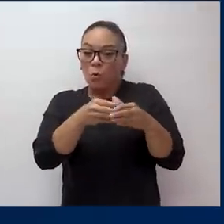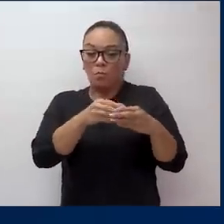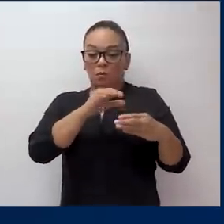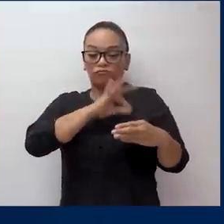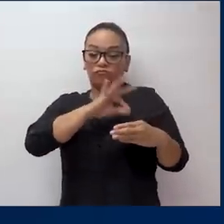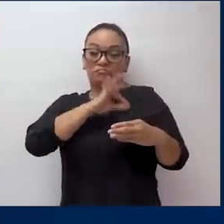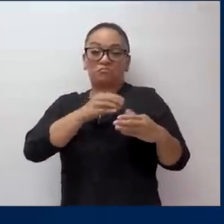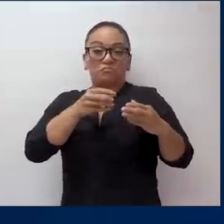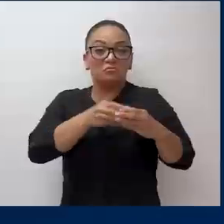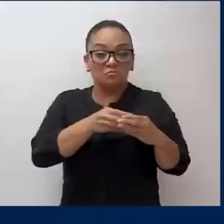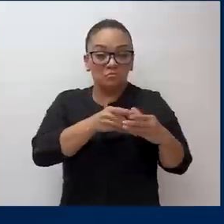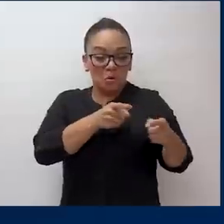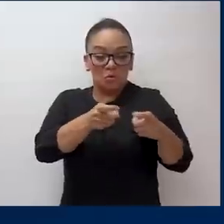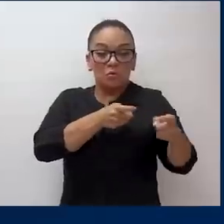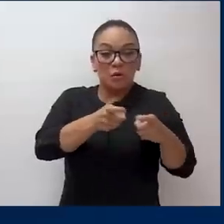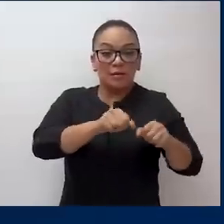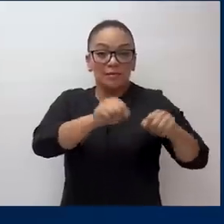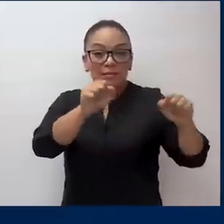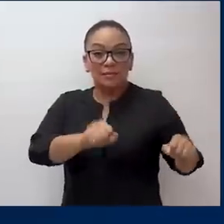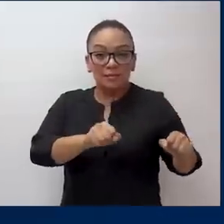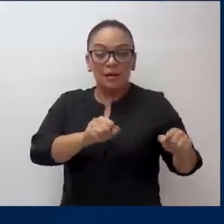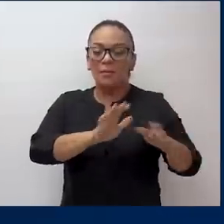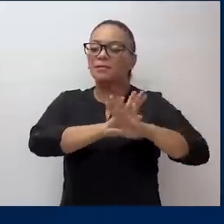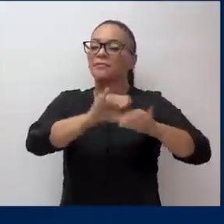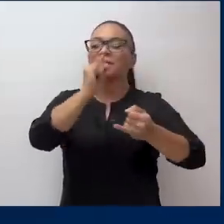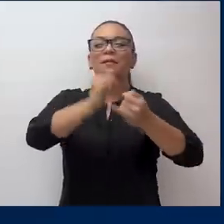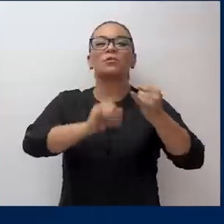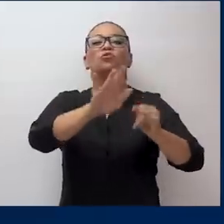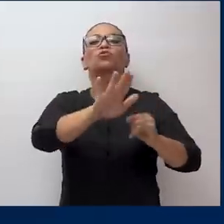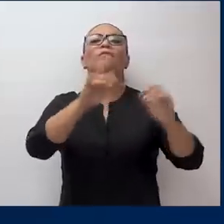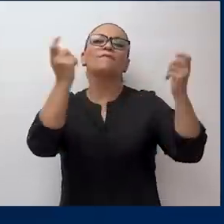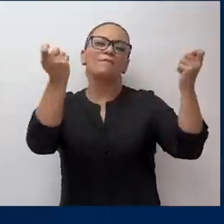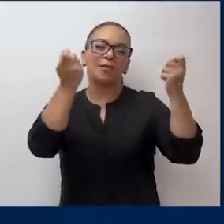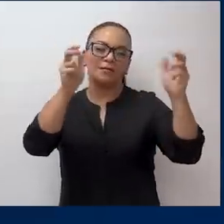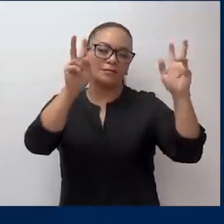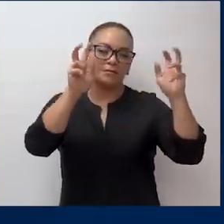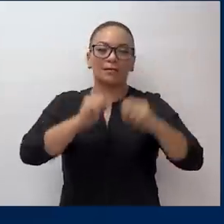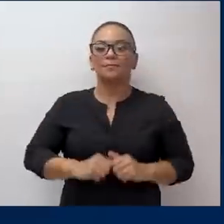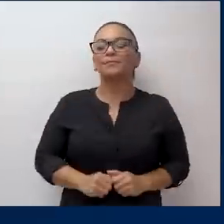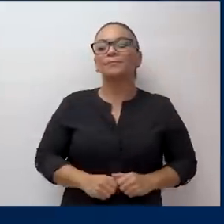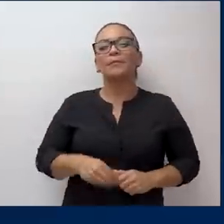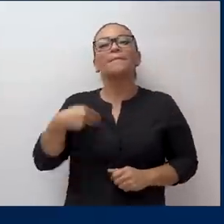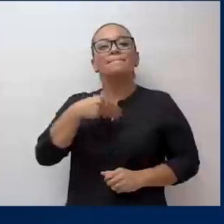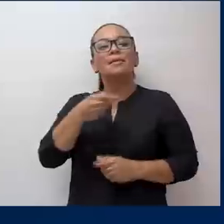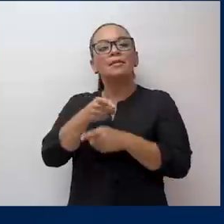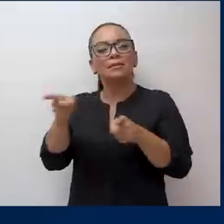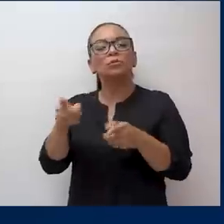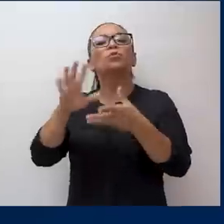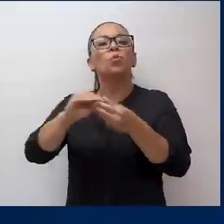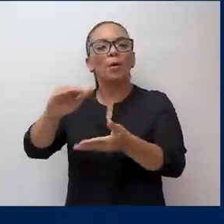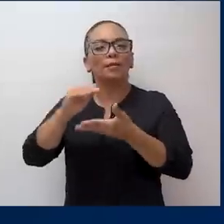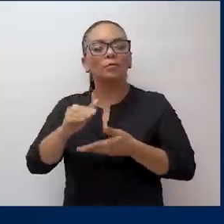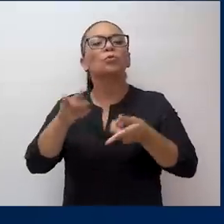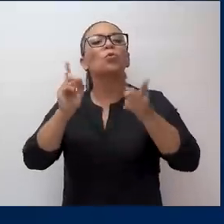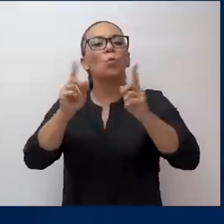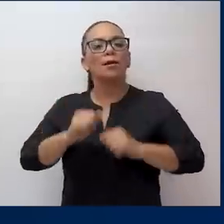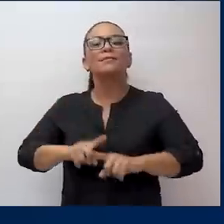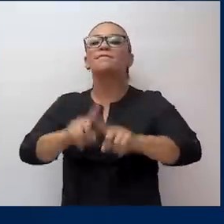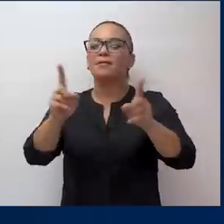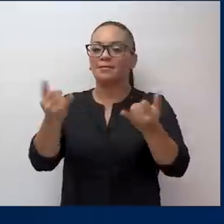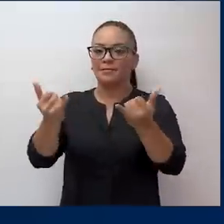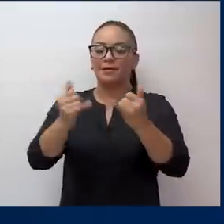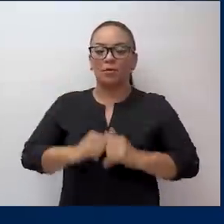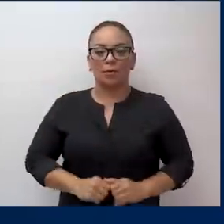burócratas y a los grupos que controlaban el sistema de Banca de Desarrollo. Ministros, cuéntenos, ¿cuál es la